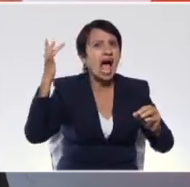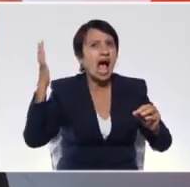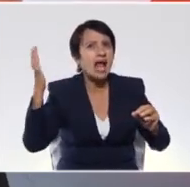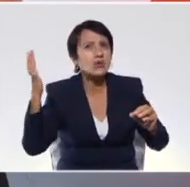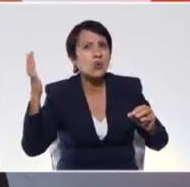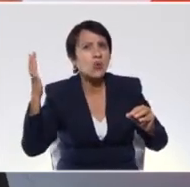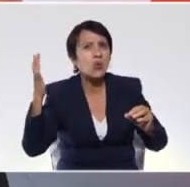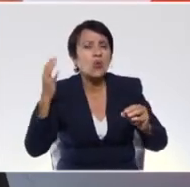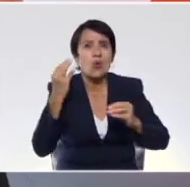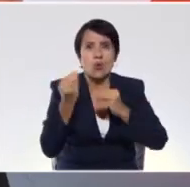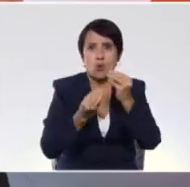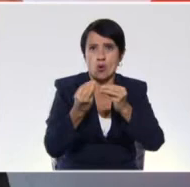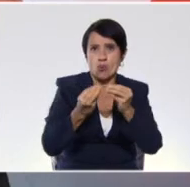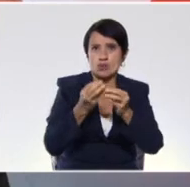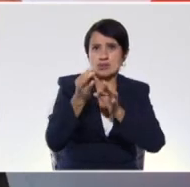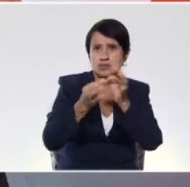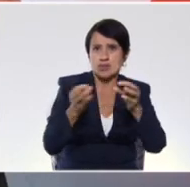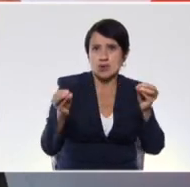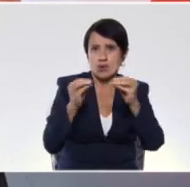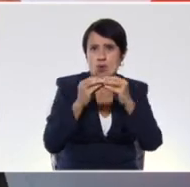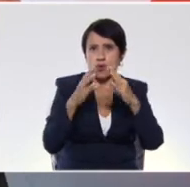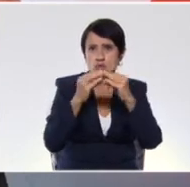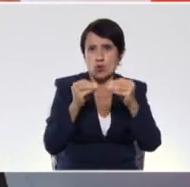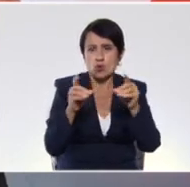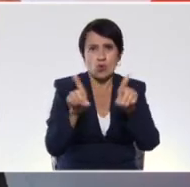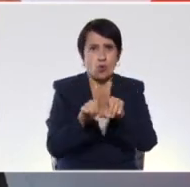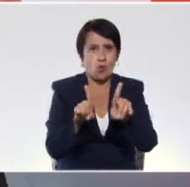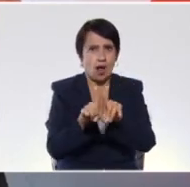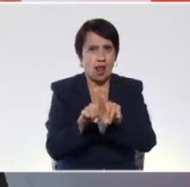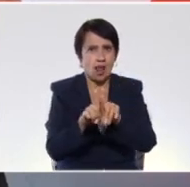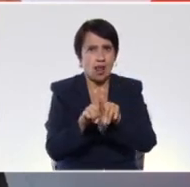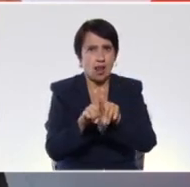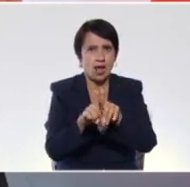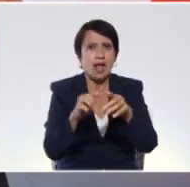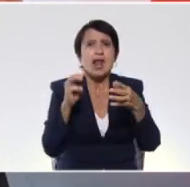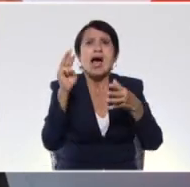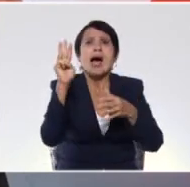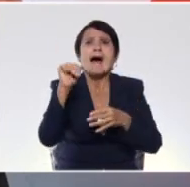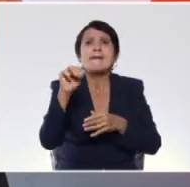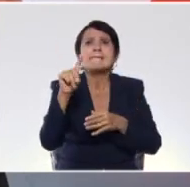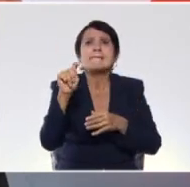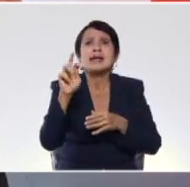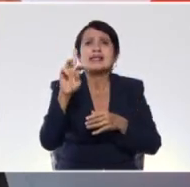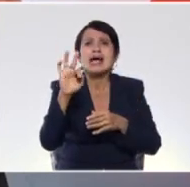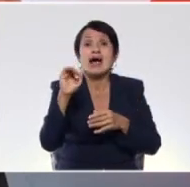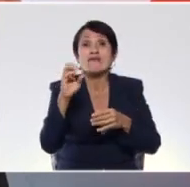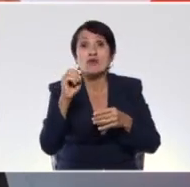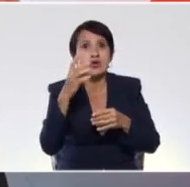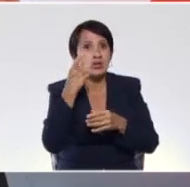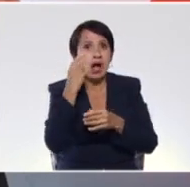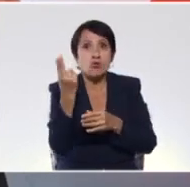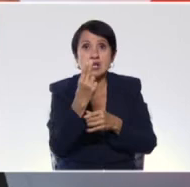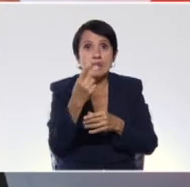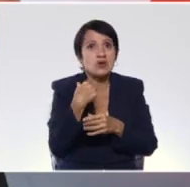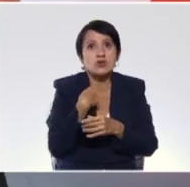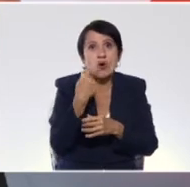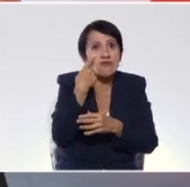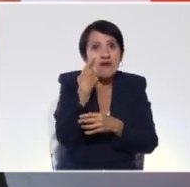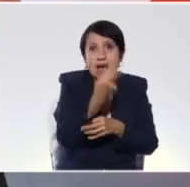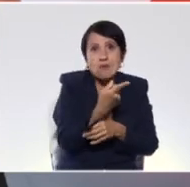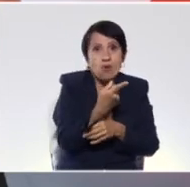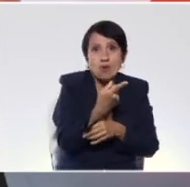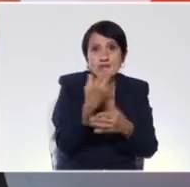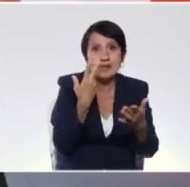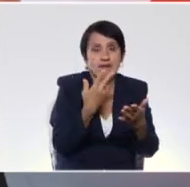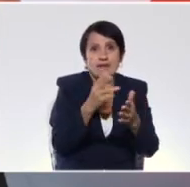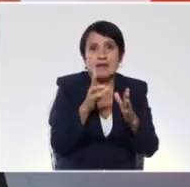Pero esto por supuesto al igual que en la metáfora a veces lo utilizamos y no nos damos cuenta. Bueno, aquí tenemos unos